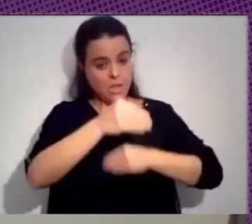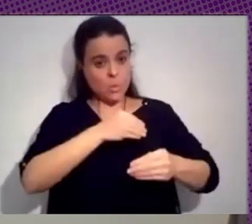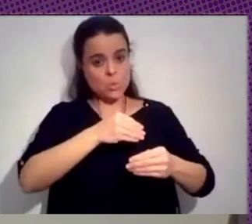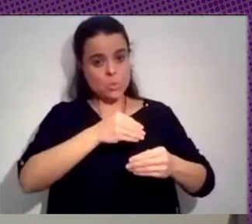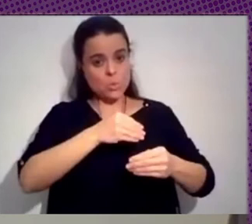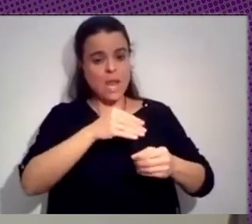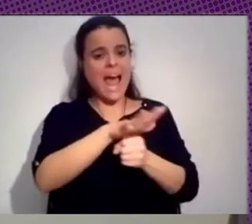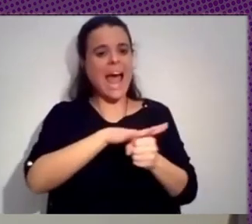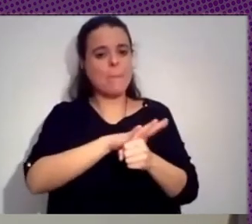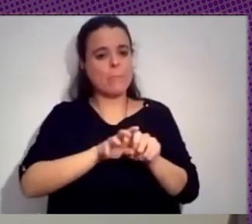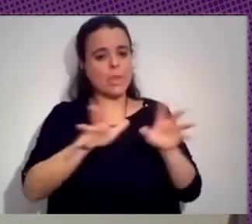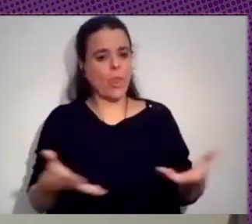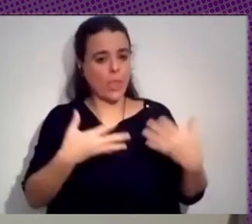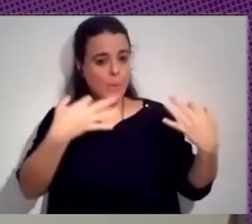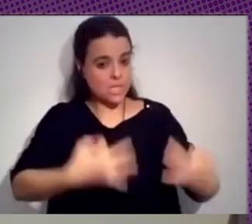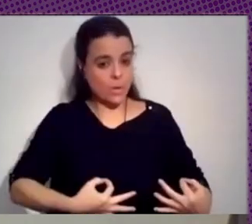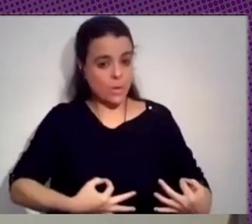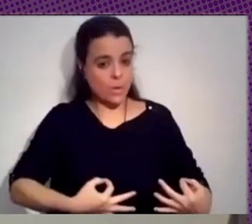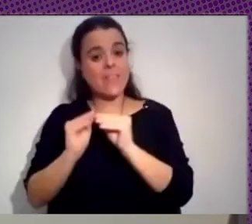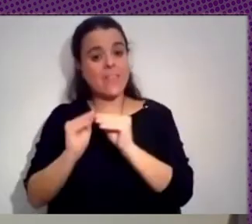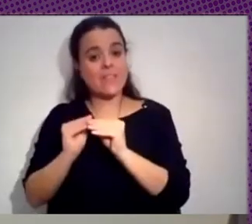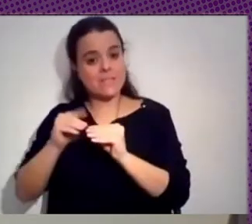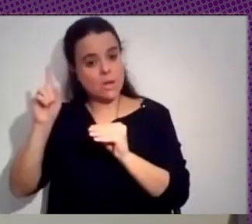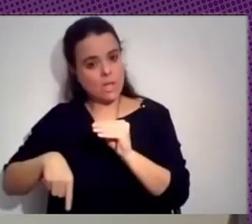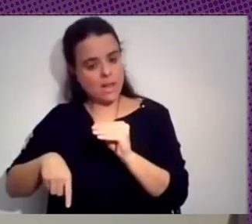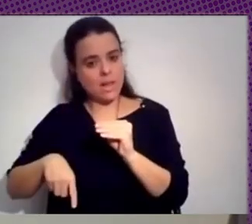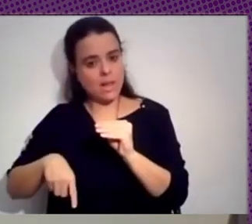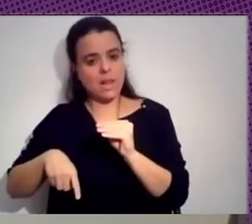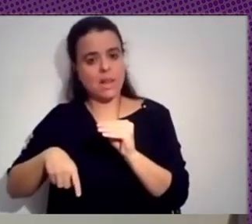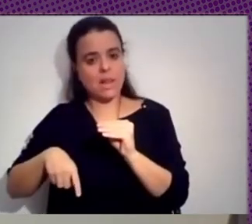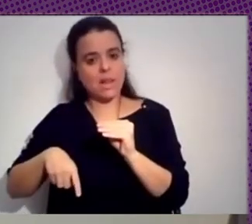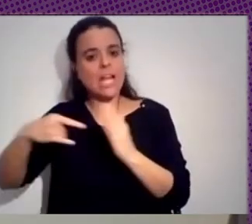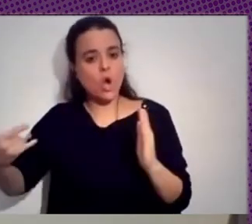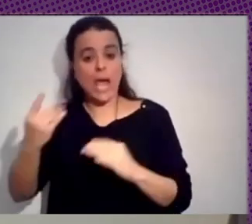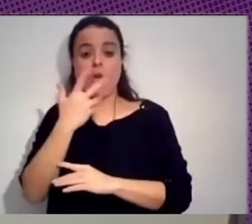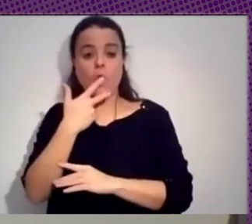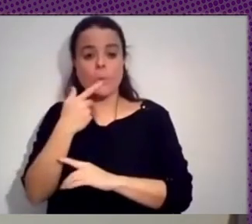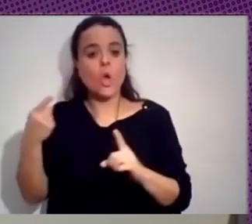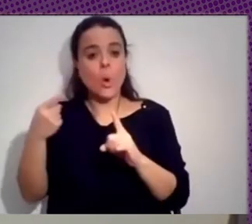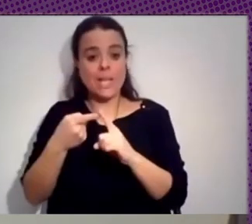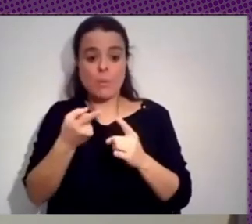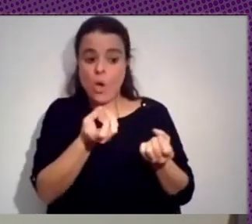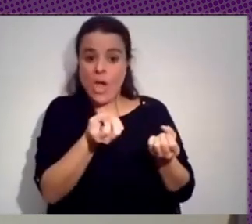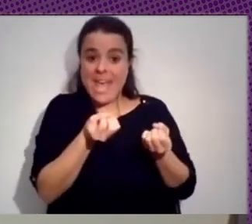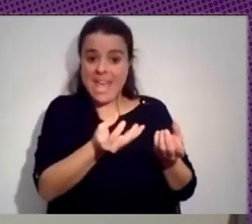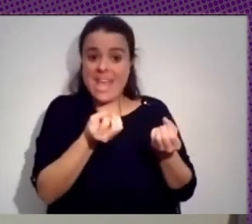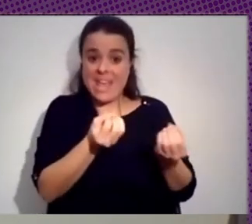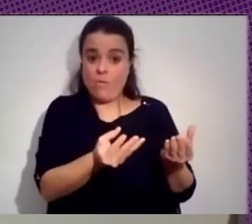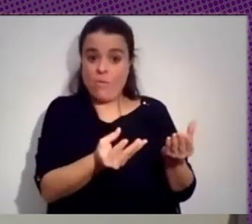y desarrollar también tecnología y conocimiento para poder recuperar esta información de fuentes abiertas